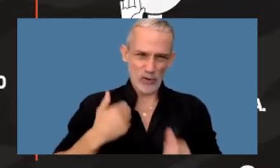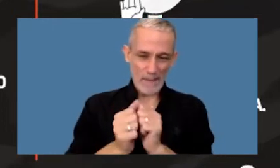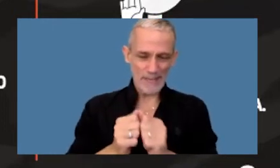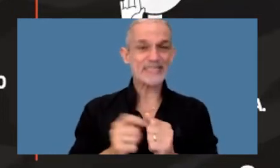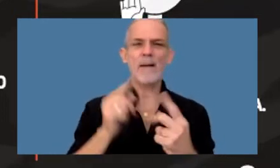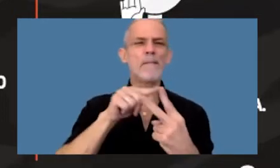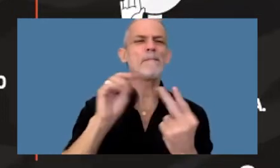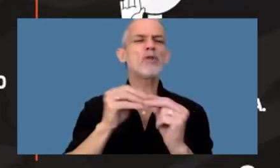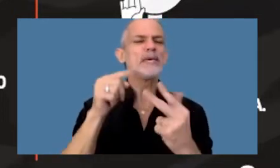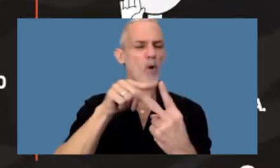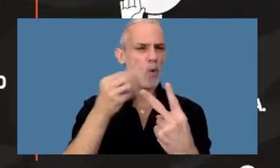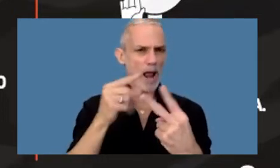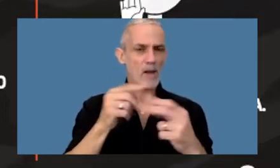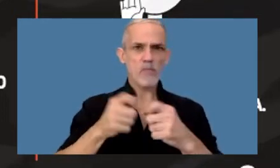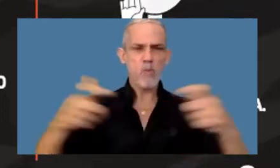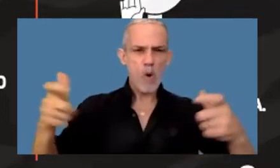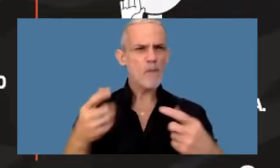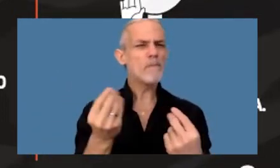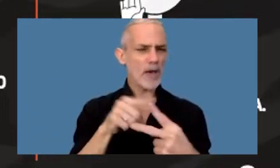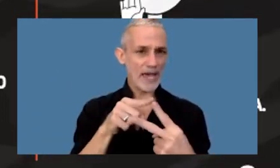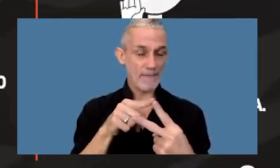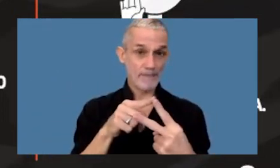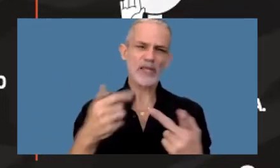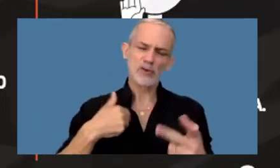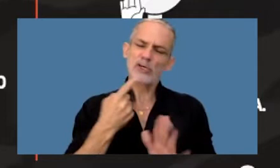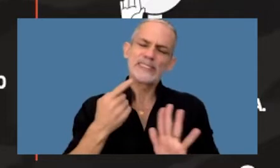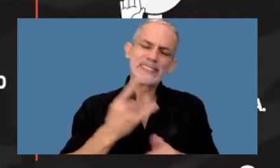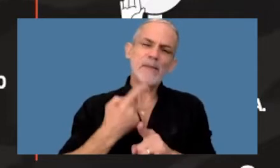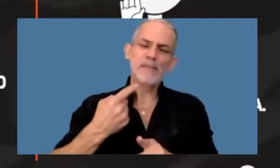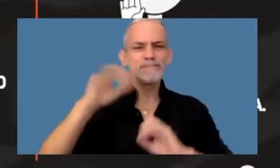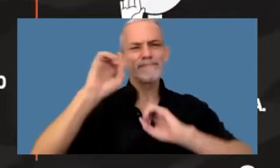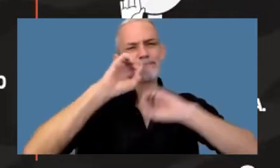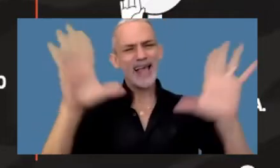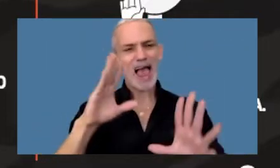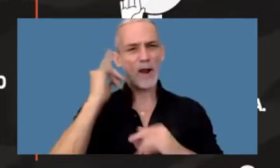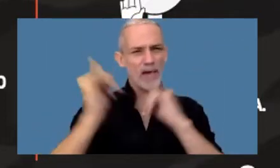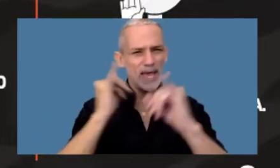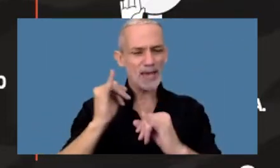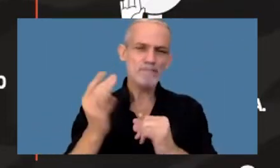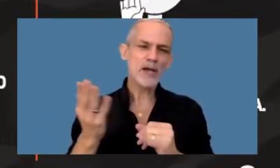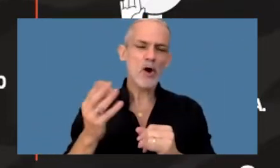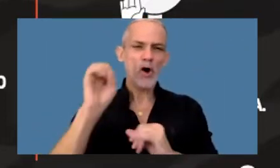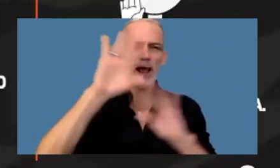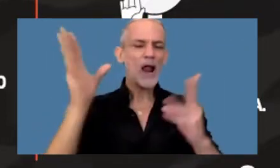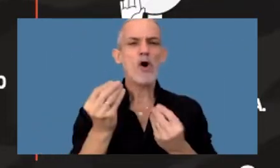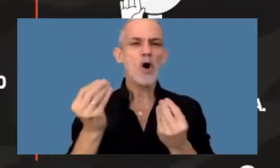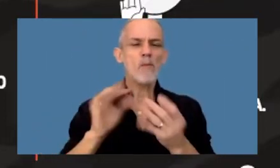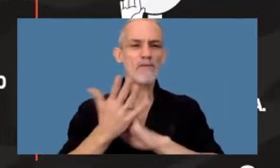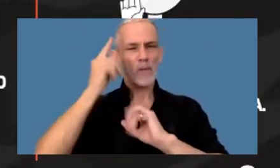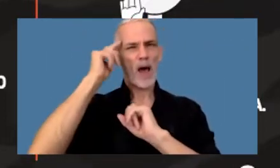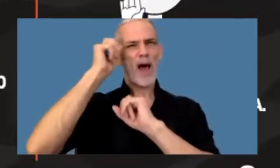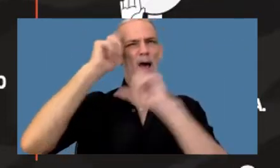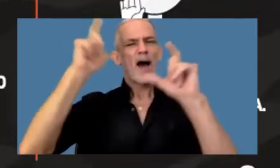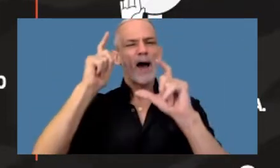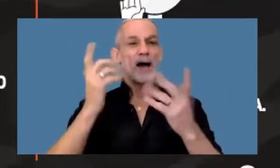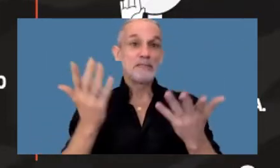primer motivo es que yo siempre lo grafico lo visualizo o por lo